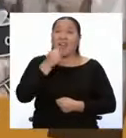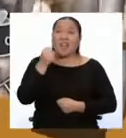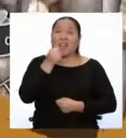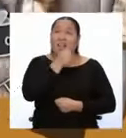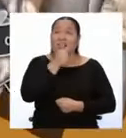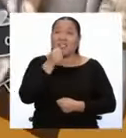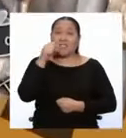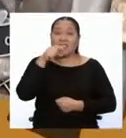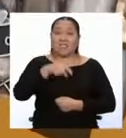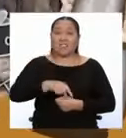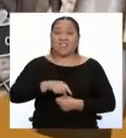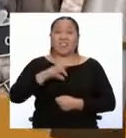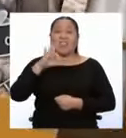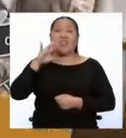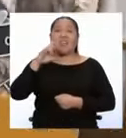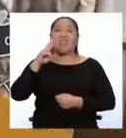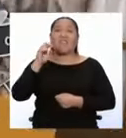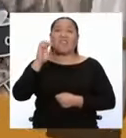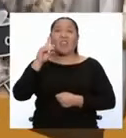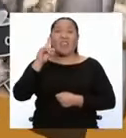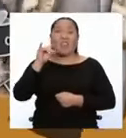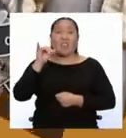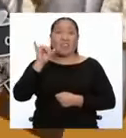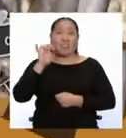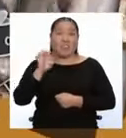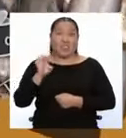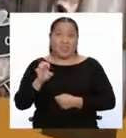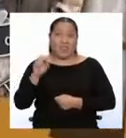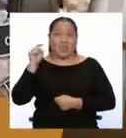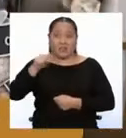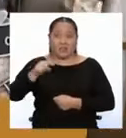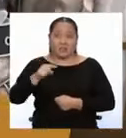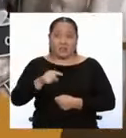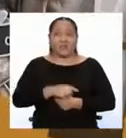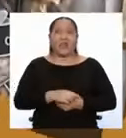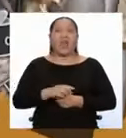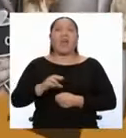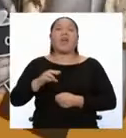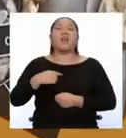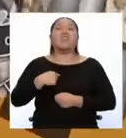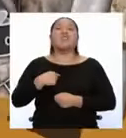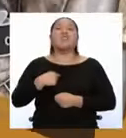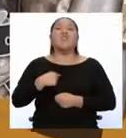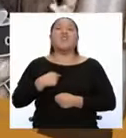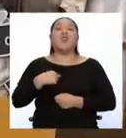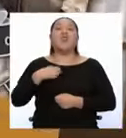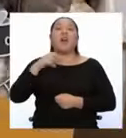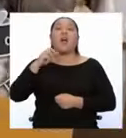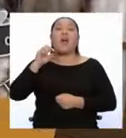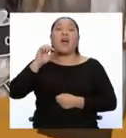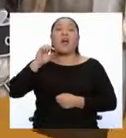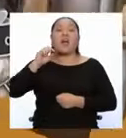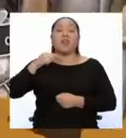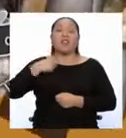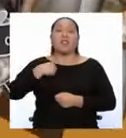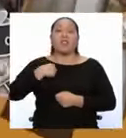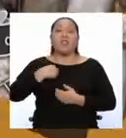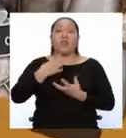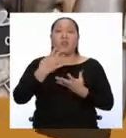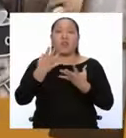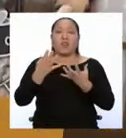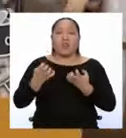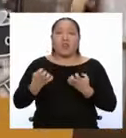I Want to Break Free, hubiese existido en ese entonces, hubiese sido el boom de esa época.